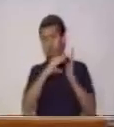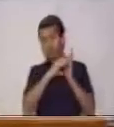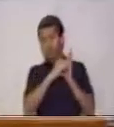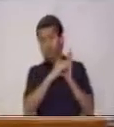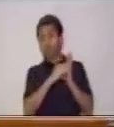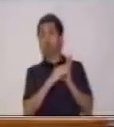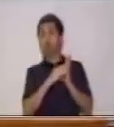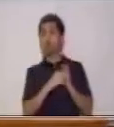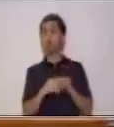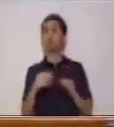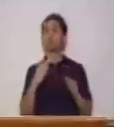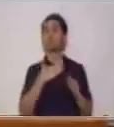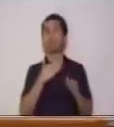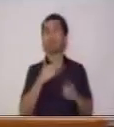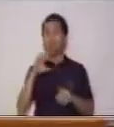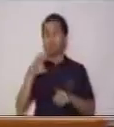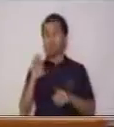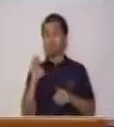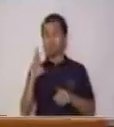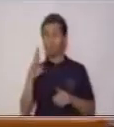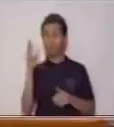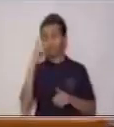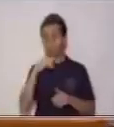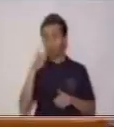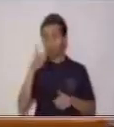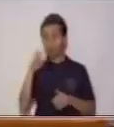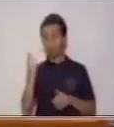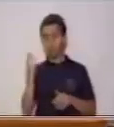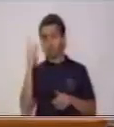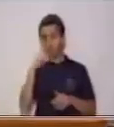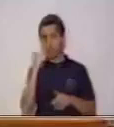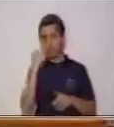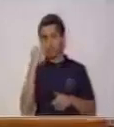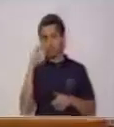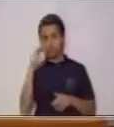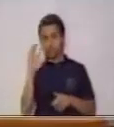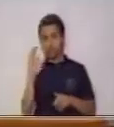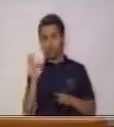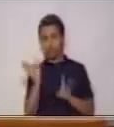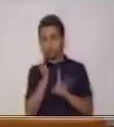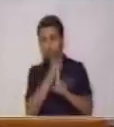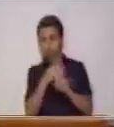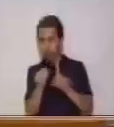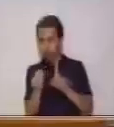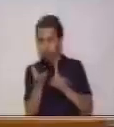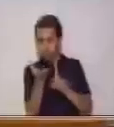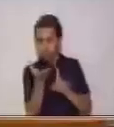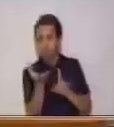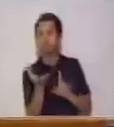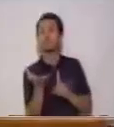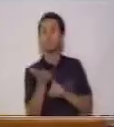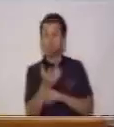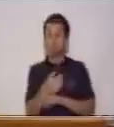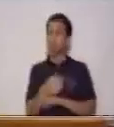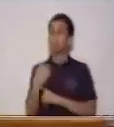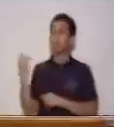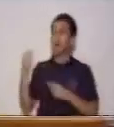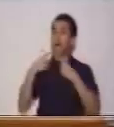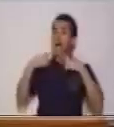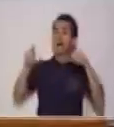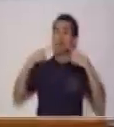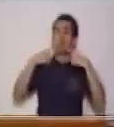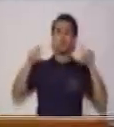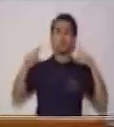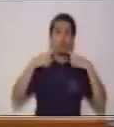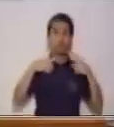persuasivos y corresponde a los anuncios publicitarios. Pero antes de explicarte qué es un